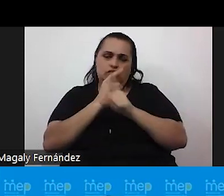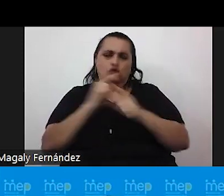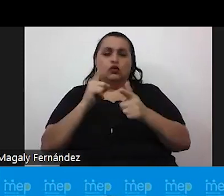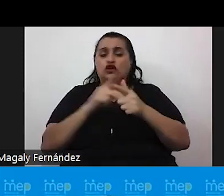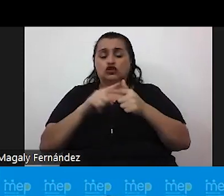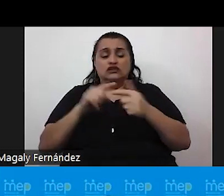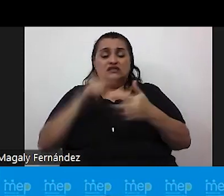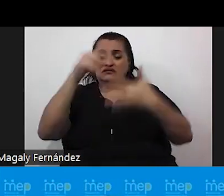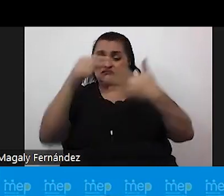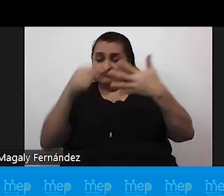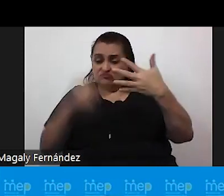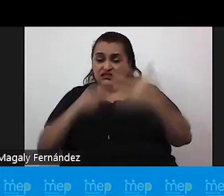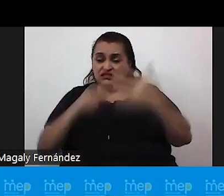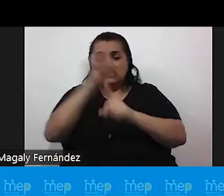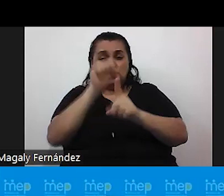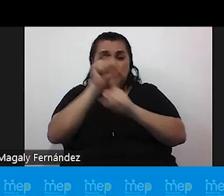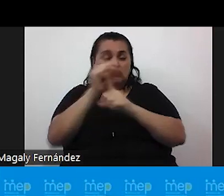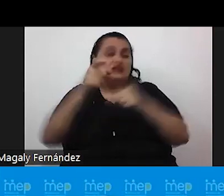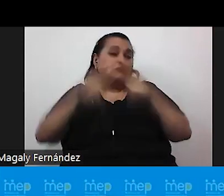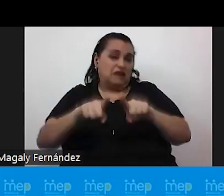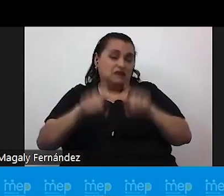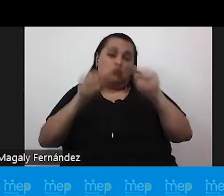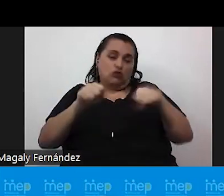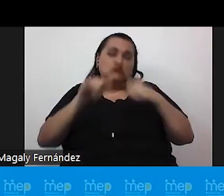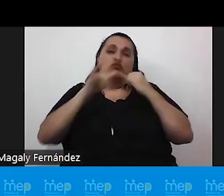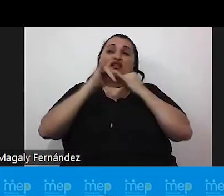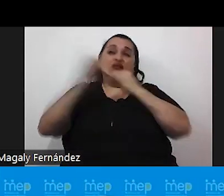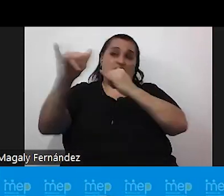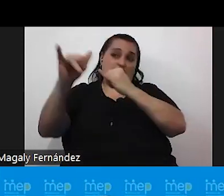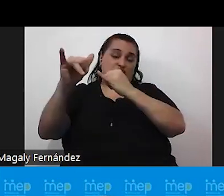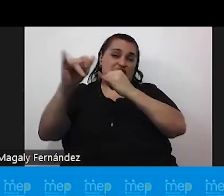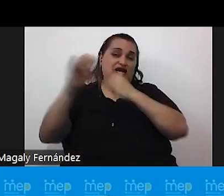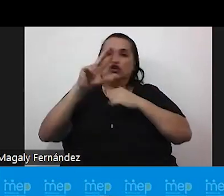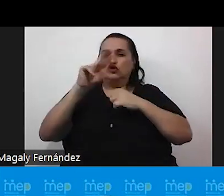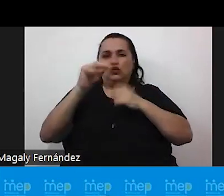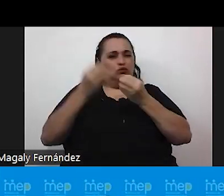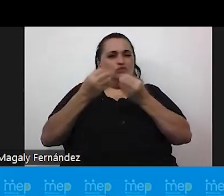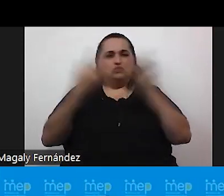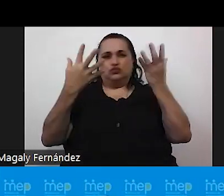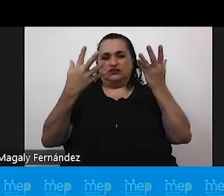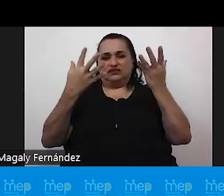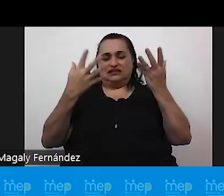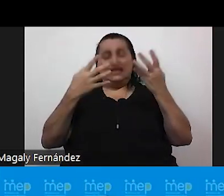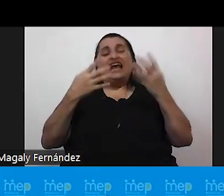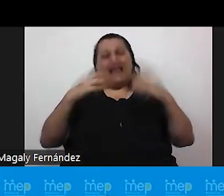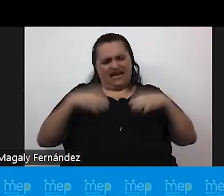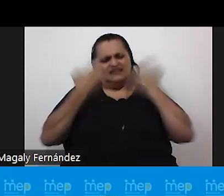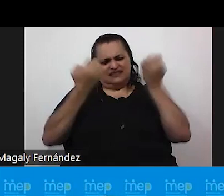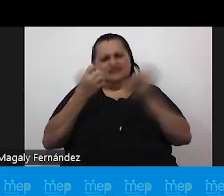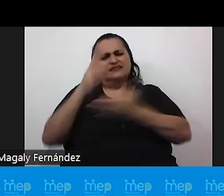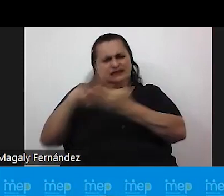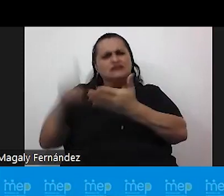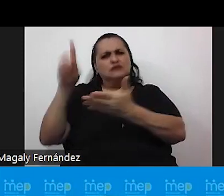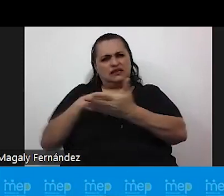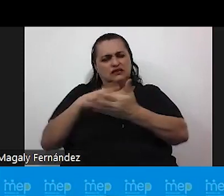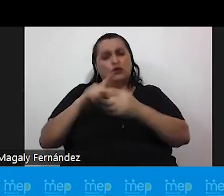pasan y por eso es que a veces las denuncias no son tan altas no porque no exista la discriminación sino porque